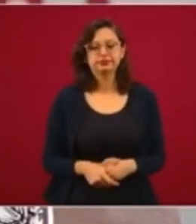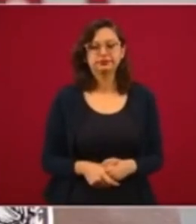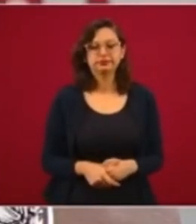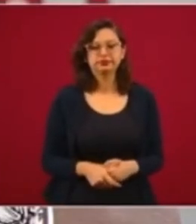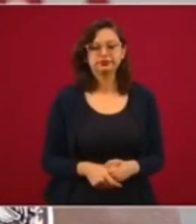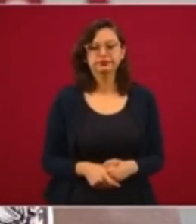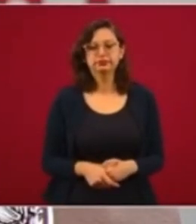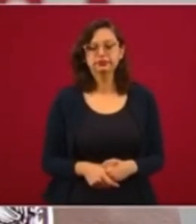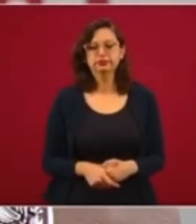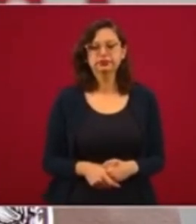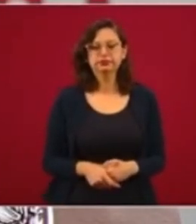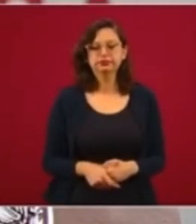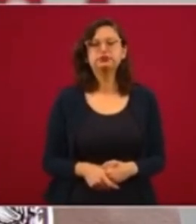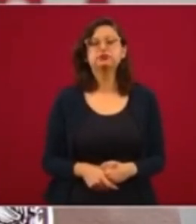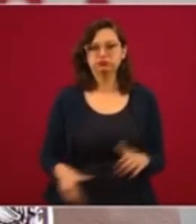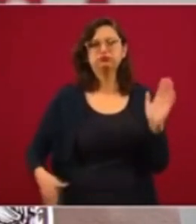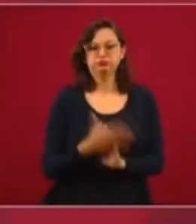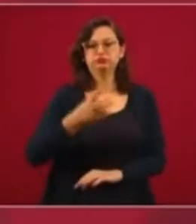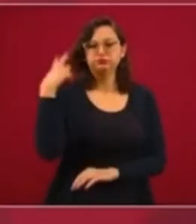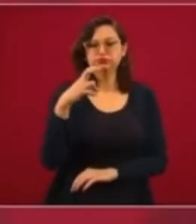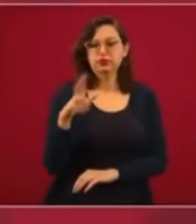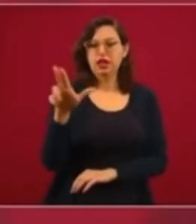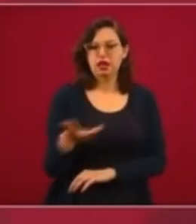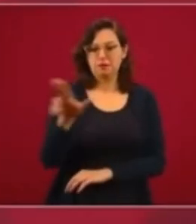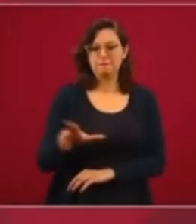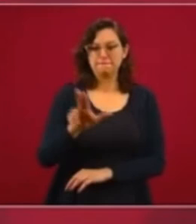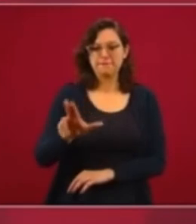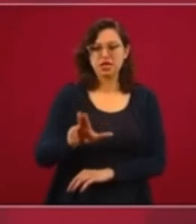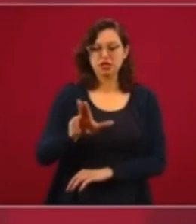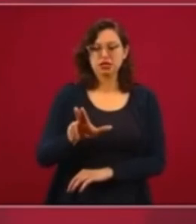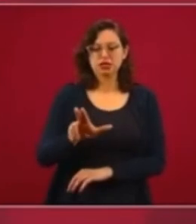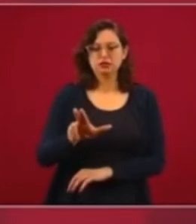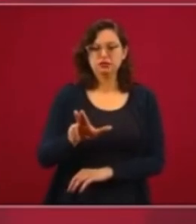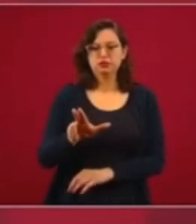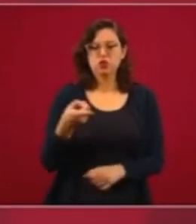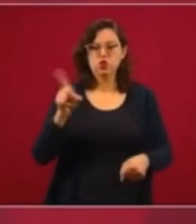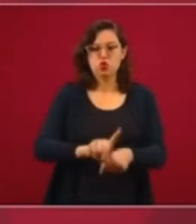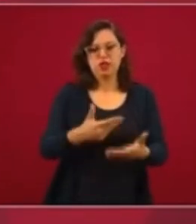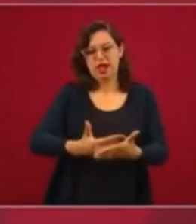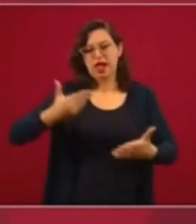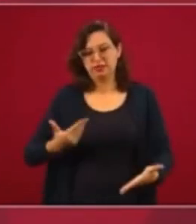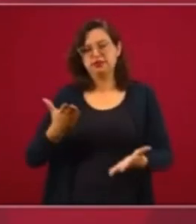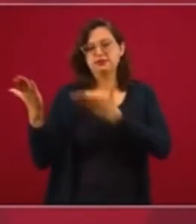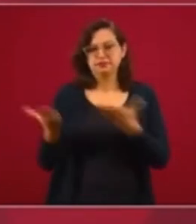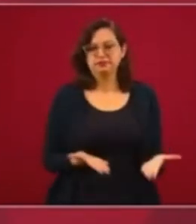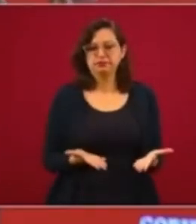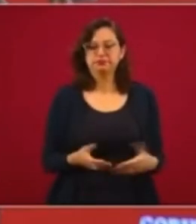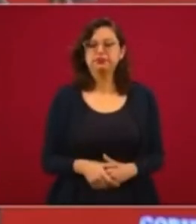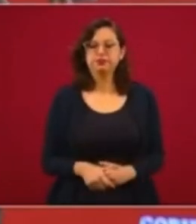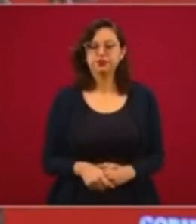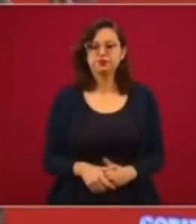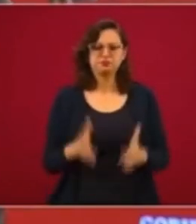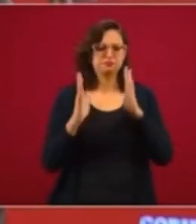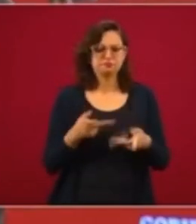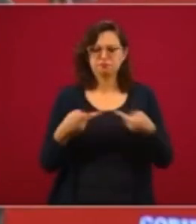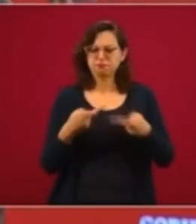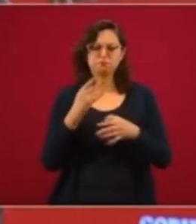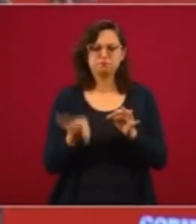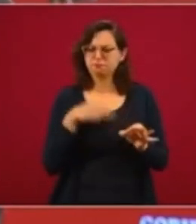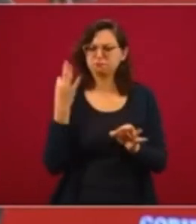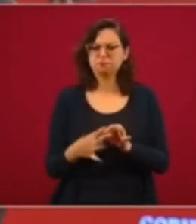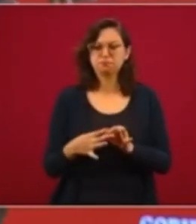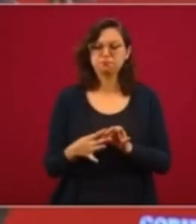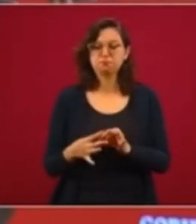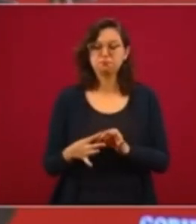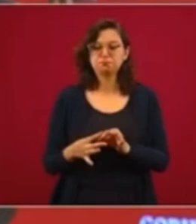Y sí, vamos a salir el martes para estar un día antes del encuentro. Eso es lo que está ya establecido. Se está